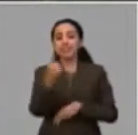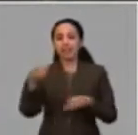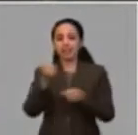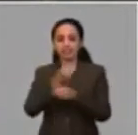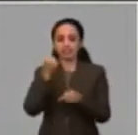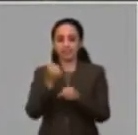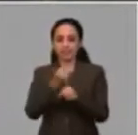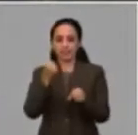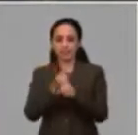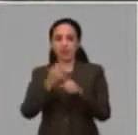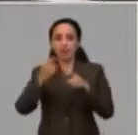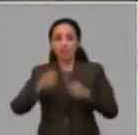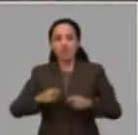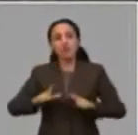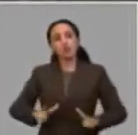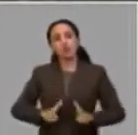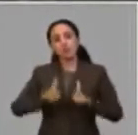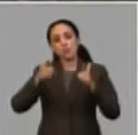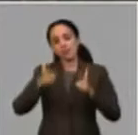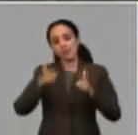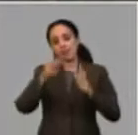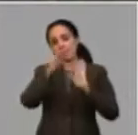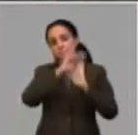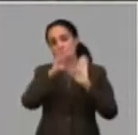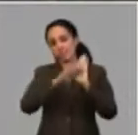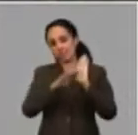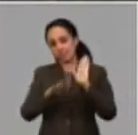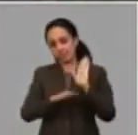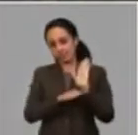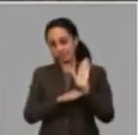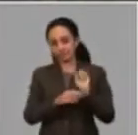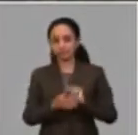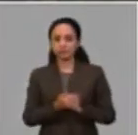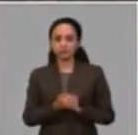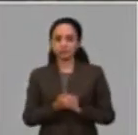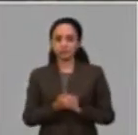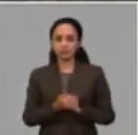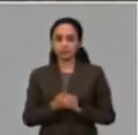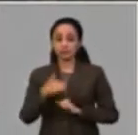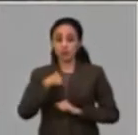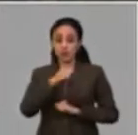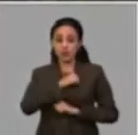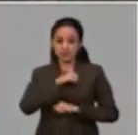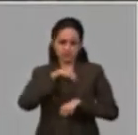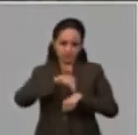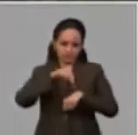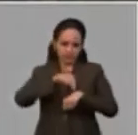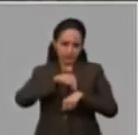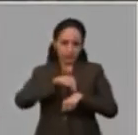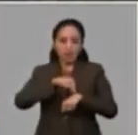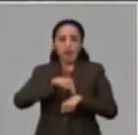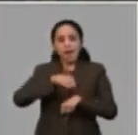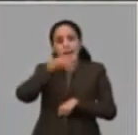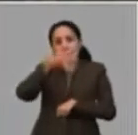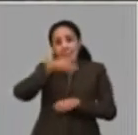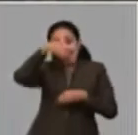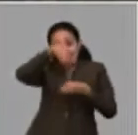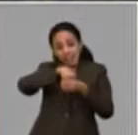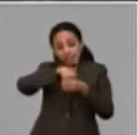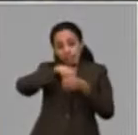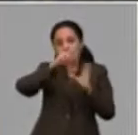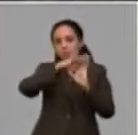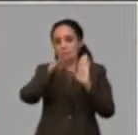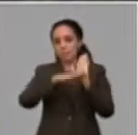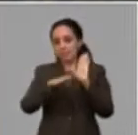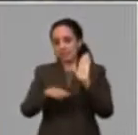implementar cada una de estas medidas. Yo quisiera permitir un momentico para, dentro de estas medidas, destacar el